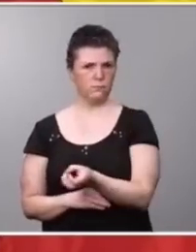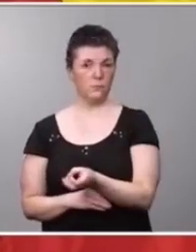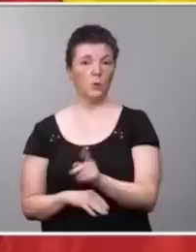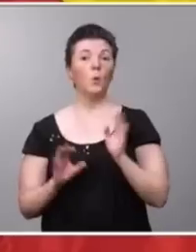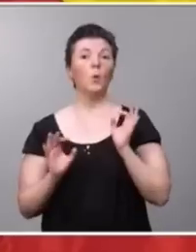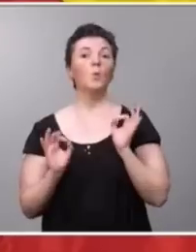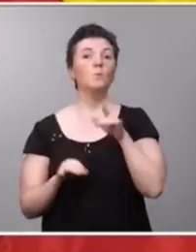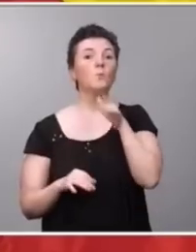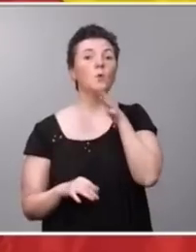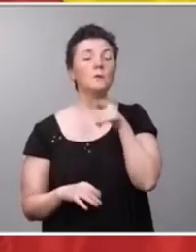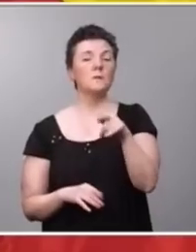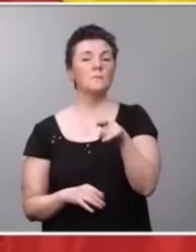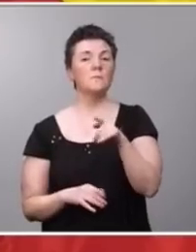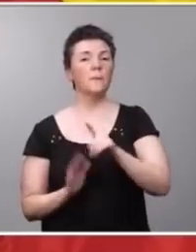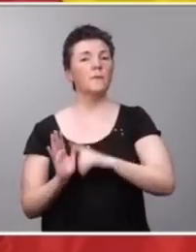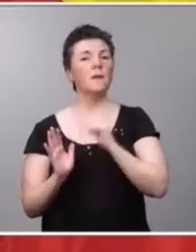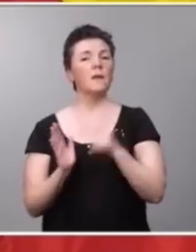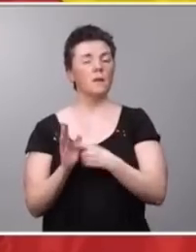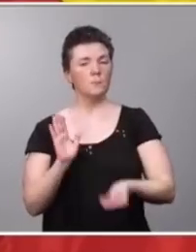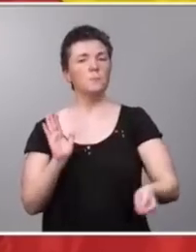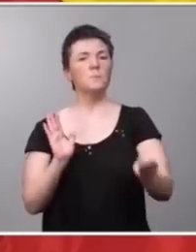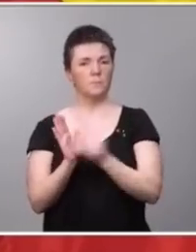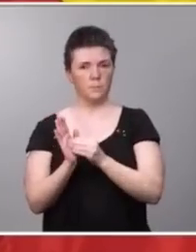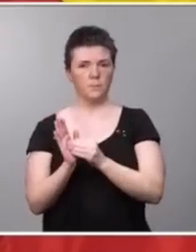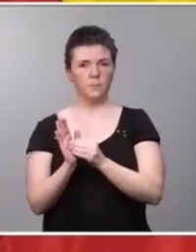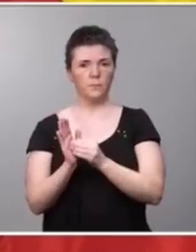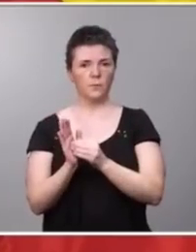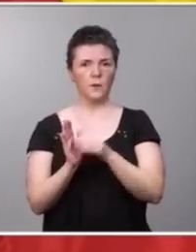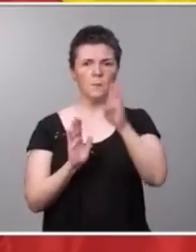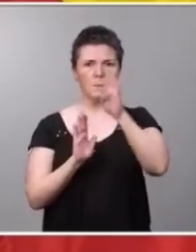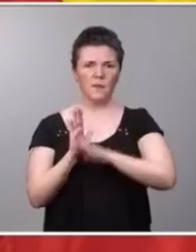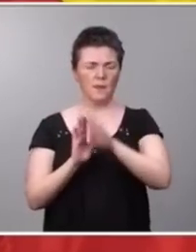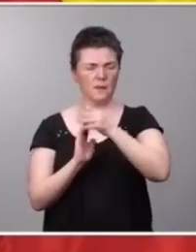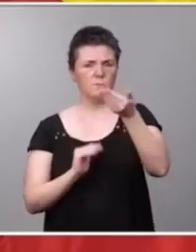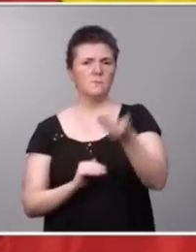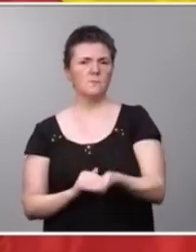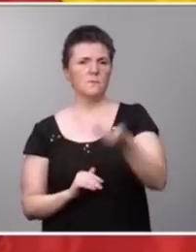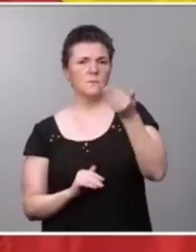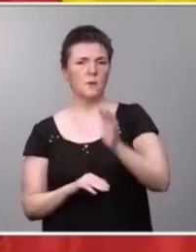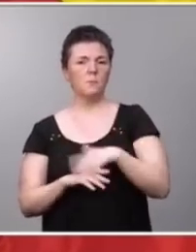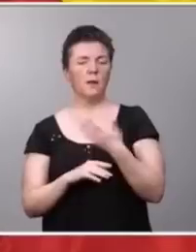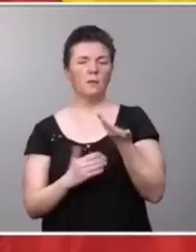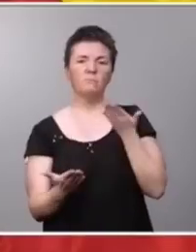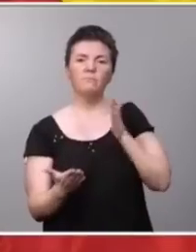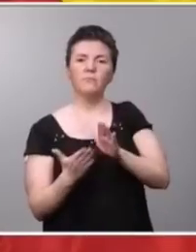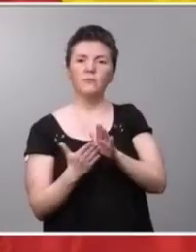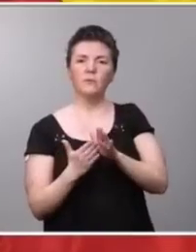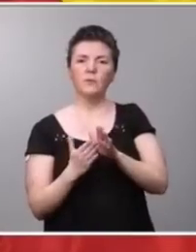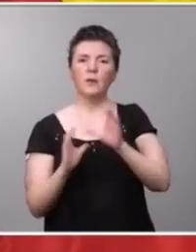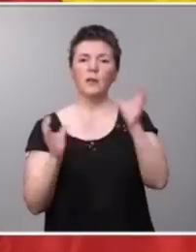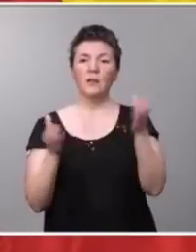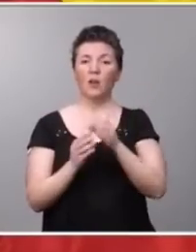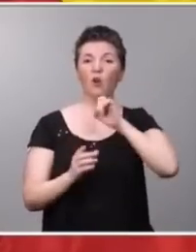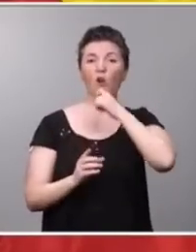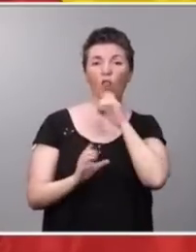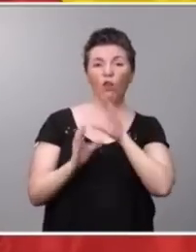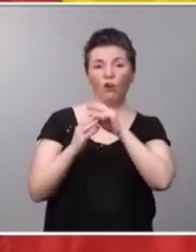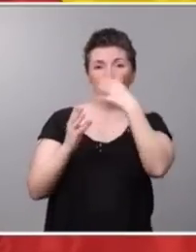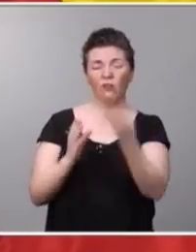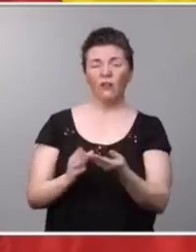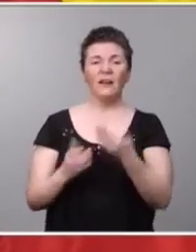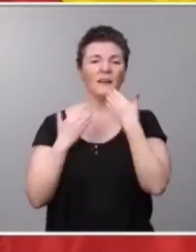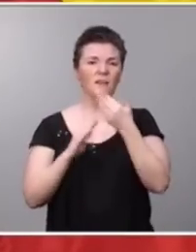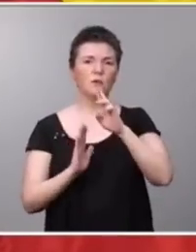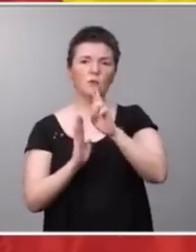también esta ley incorpora una batería de medidas importante para hacer frente a la LGTBI-fobia a través de un régimen